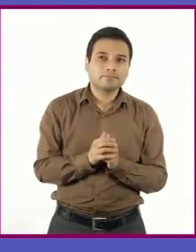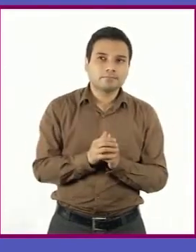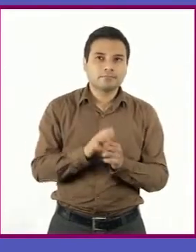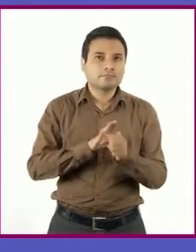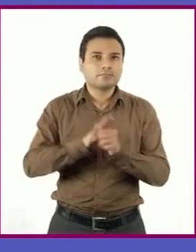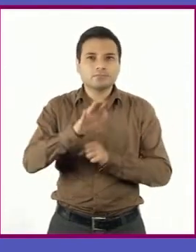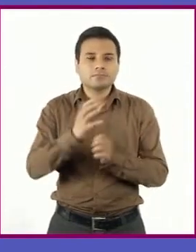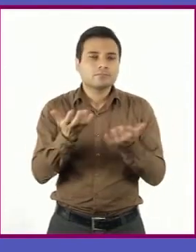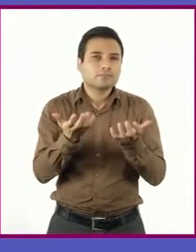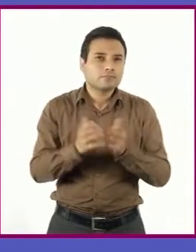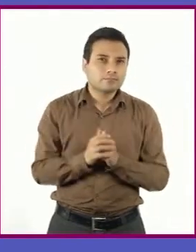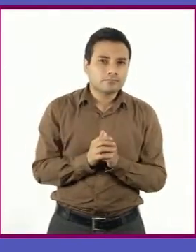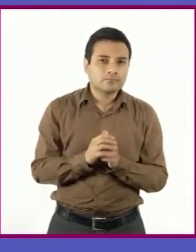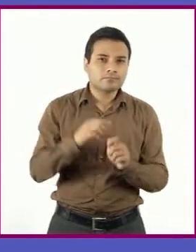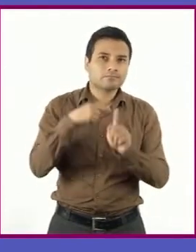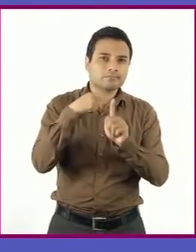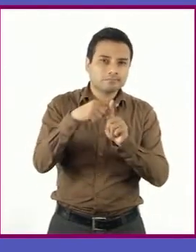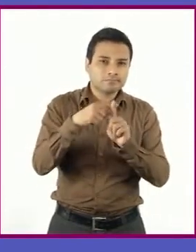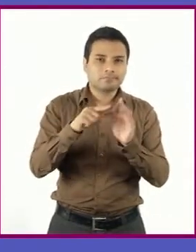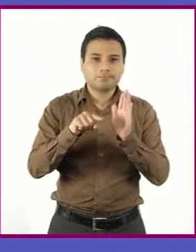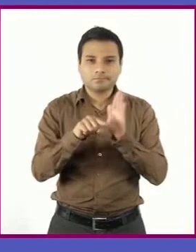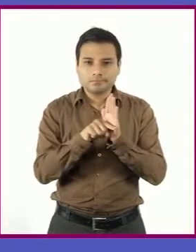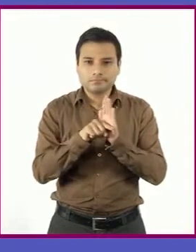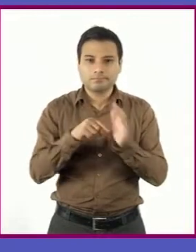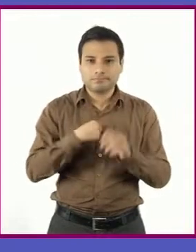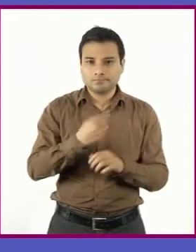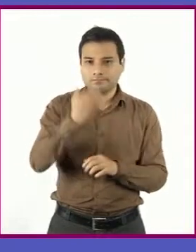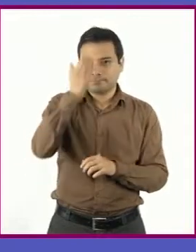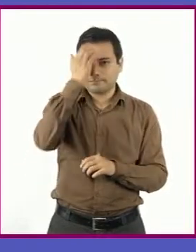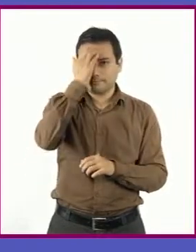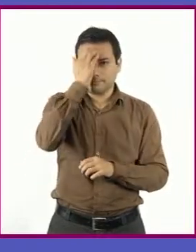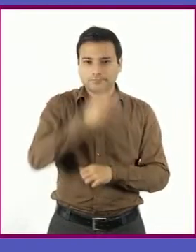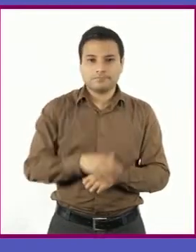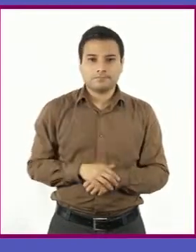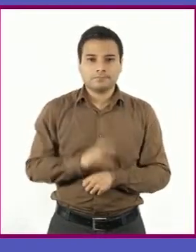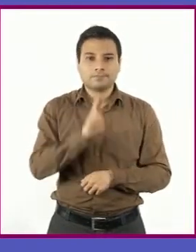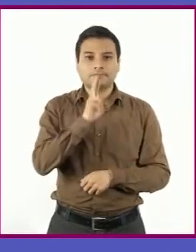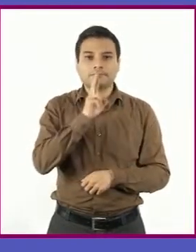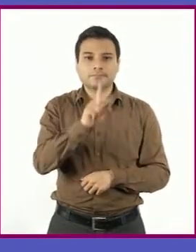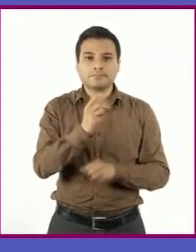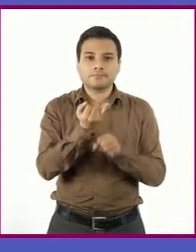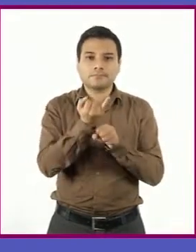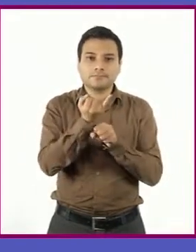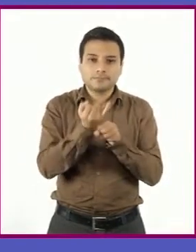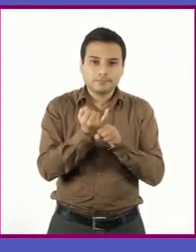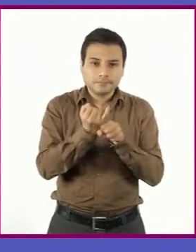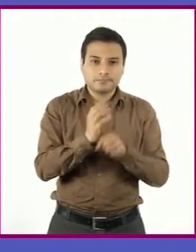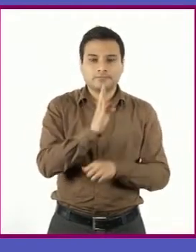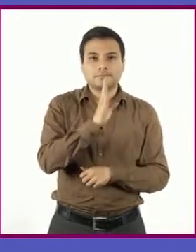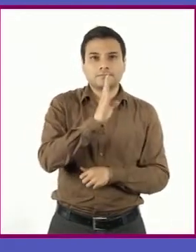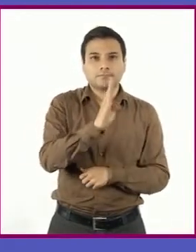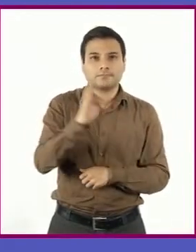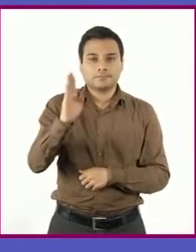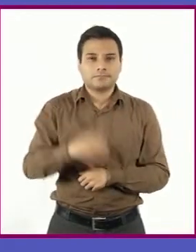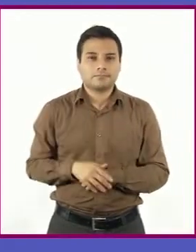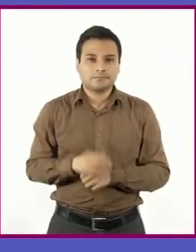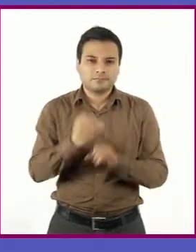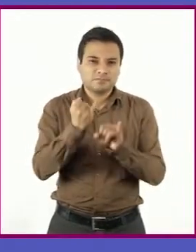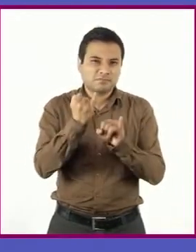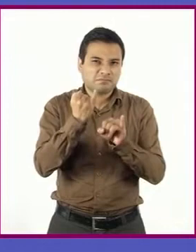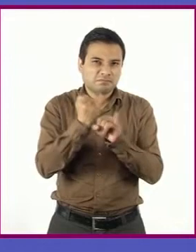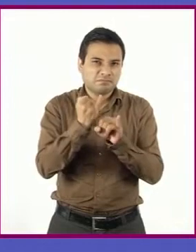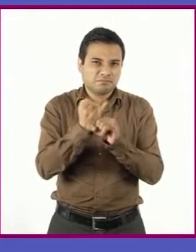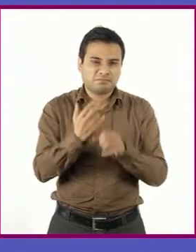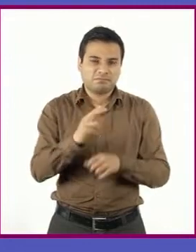deshizo. Es para que tengamos un buen conocimiento de lo que hacemos, pero es mejor investigar en bibliotecas que en internet, porque en internet solo te bajan lo que